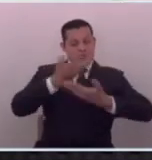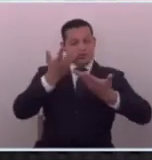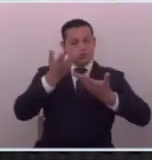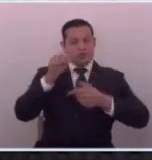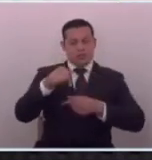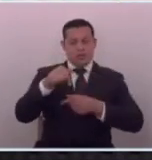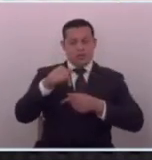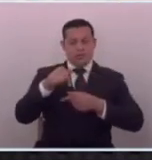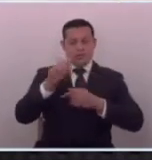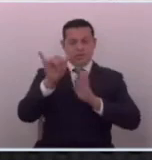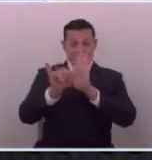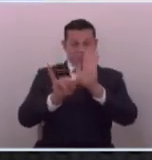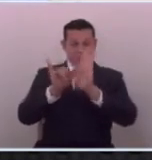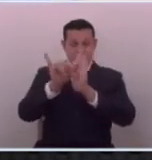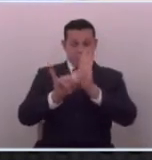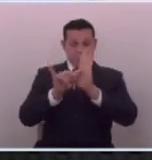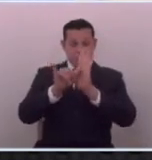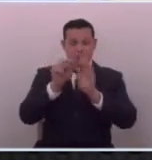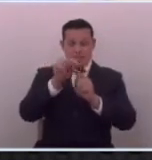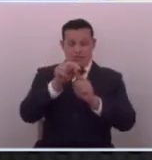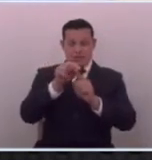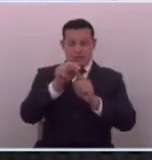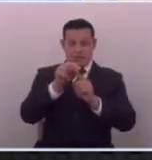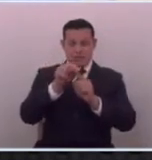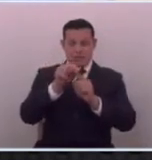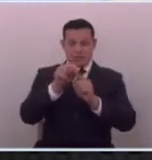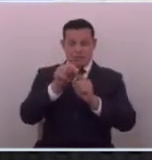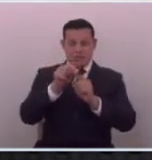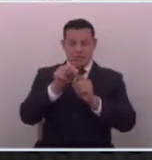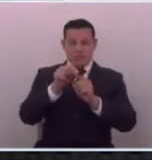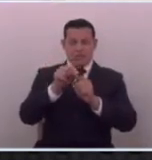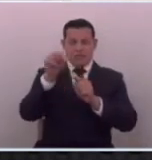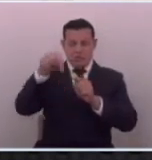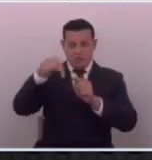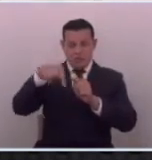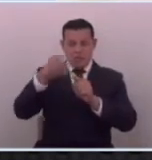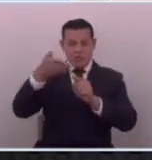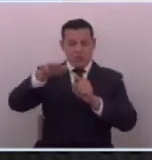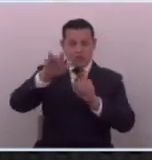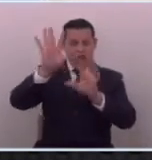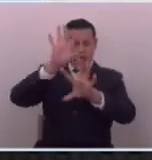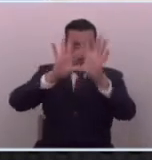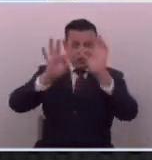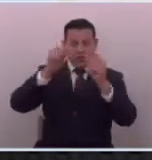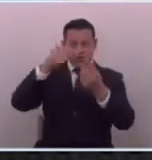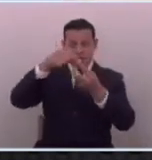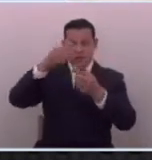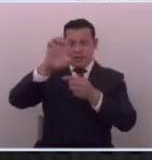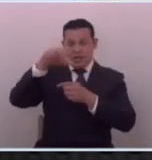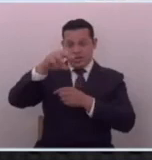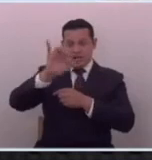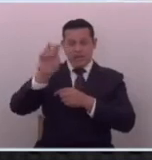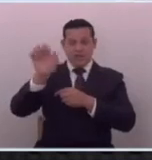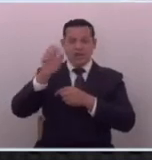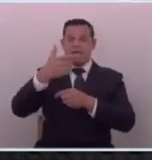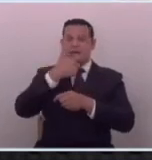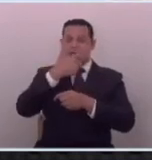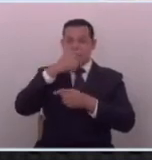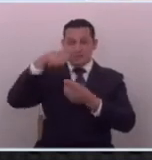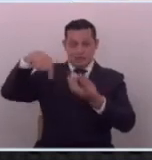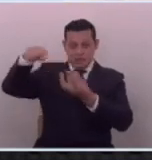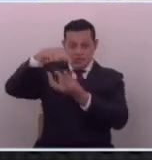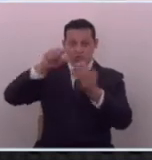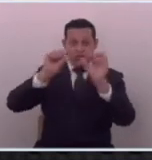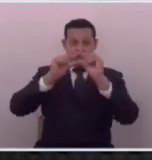entonces aquí están estos youtubers a los que por cierto esos de la esquina los criticaron ahora los están usando algunos pero ellos de la esquina criticaron y se burlaron de ellos